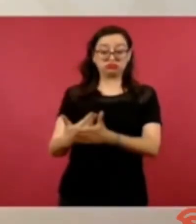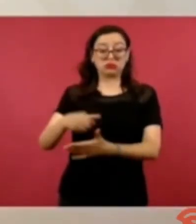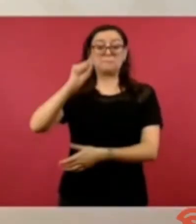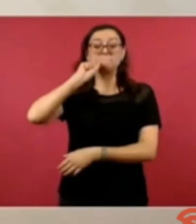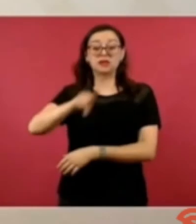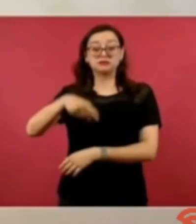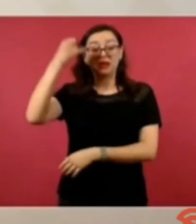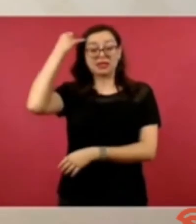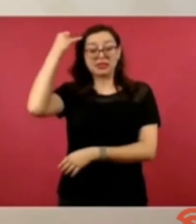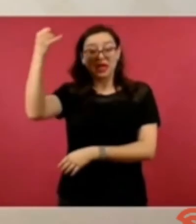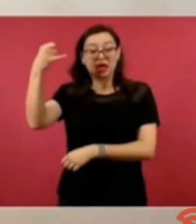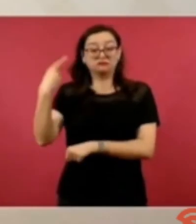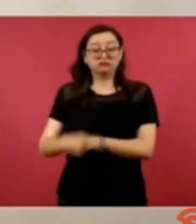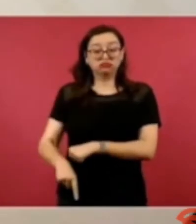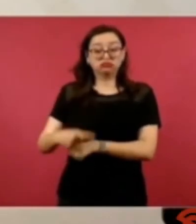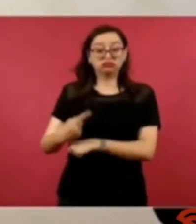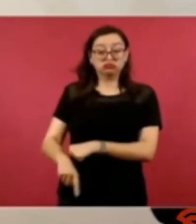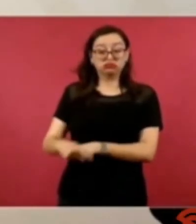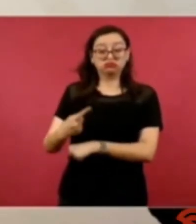cambiar eso